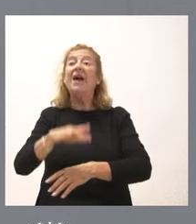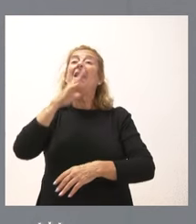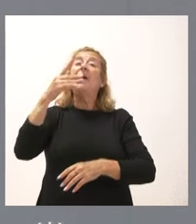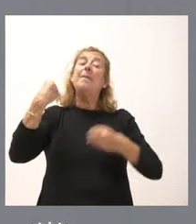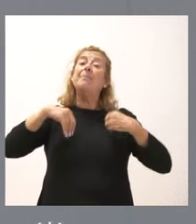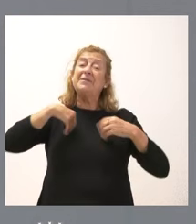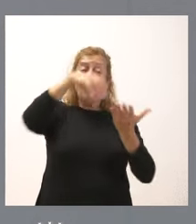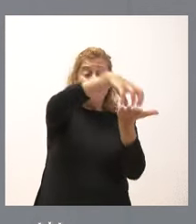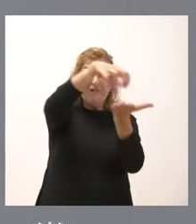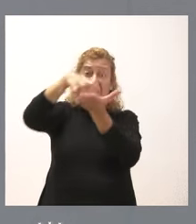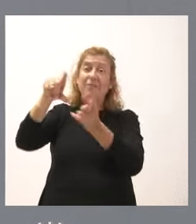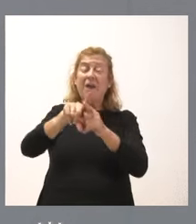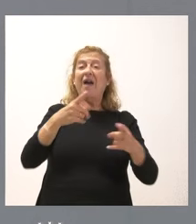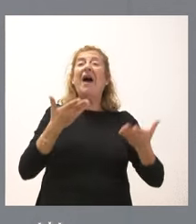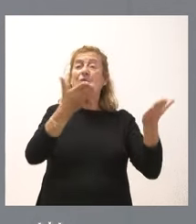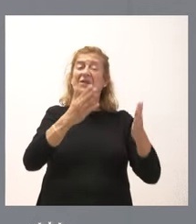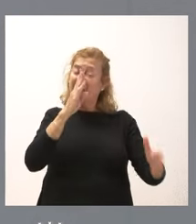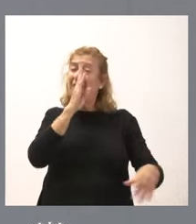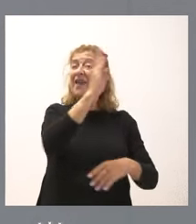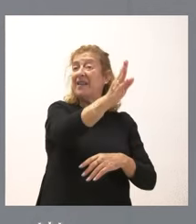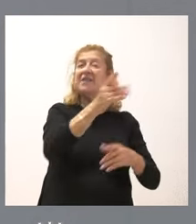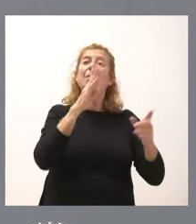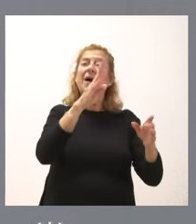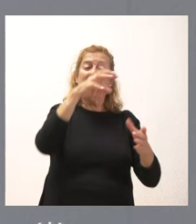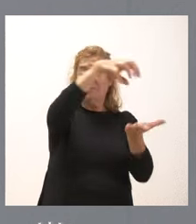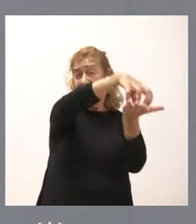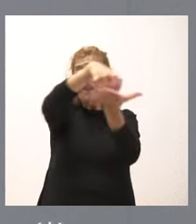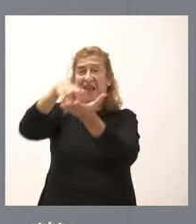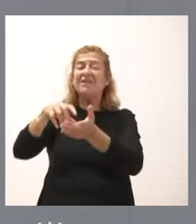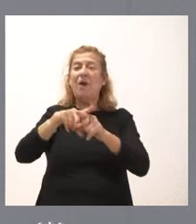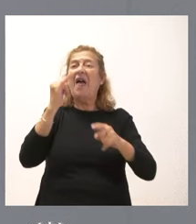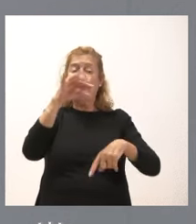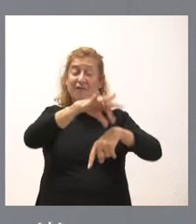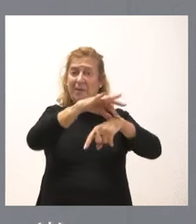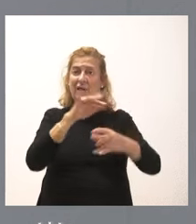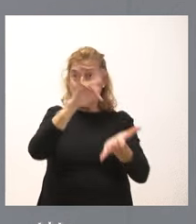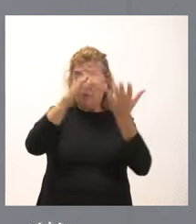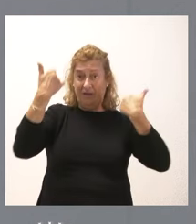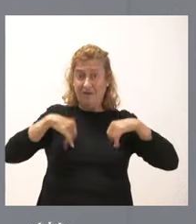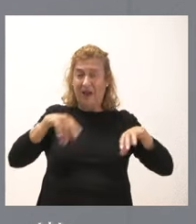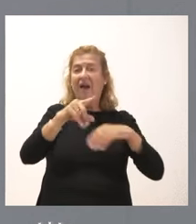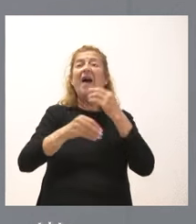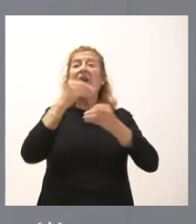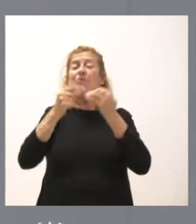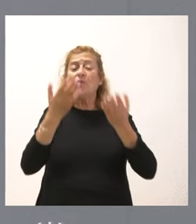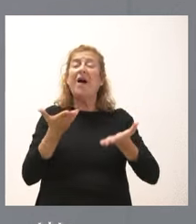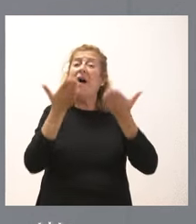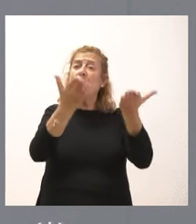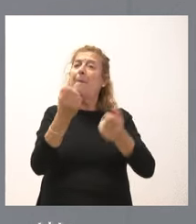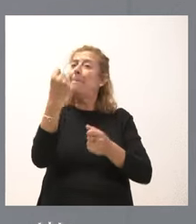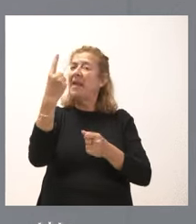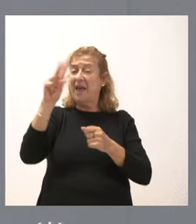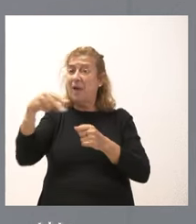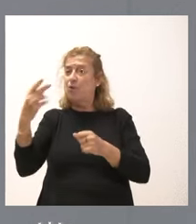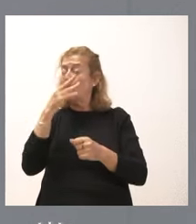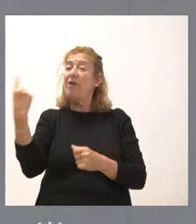se trata de ayudas directas que se dirigen a las explotaciones que han tenido esta enfermedad. Establecemos una ayuda de mil euros por